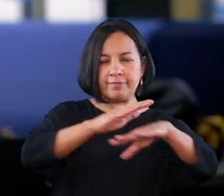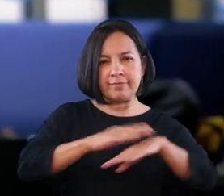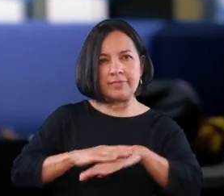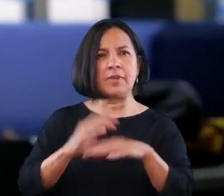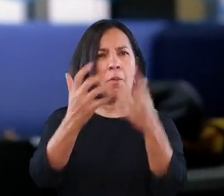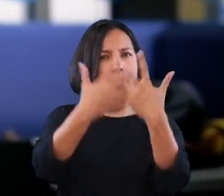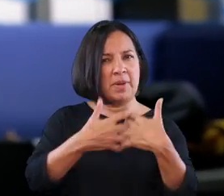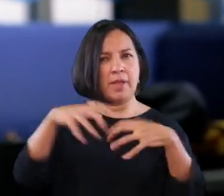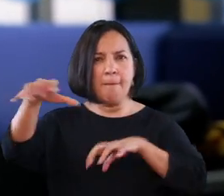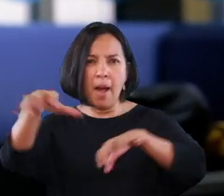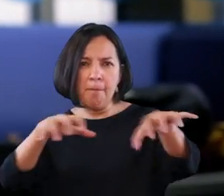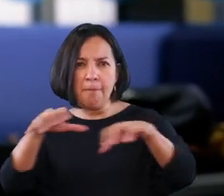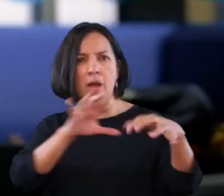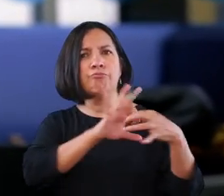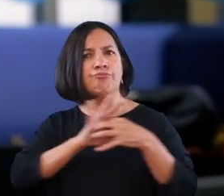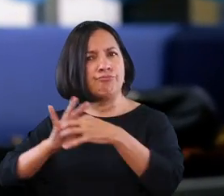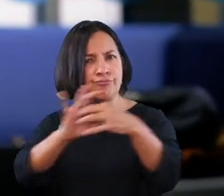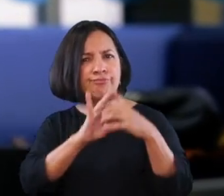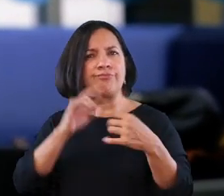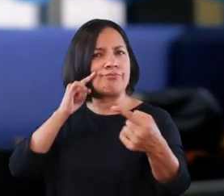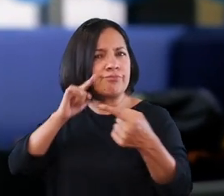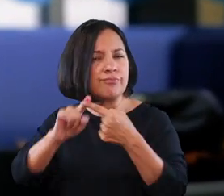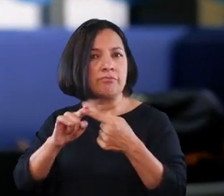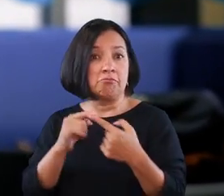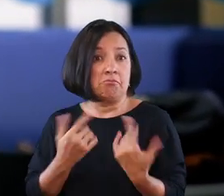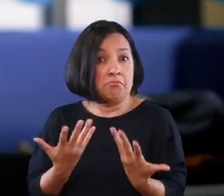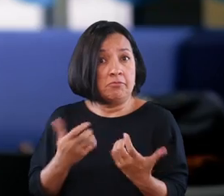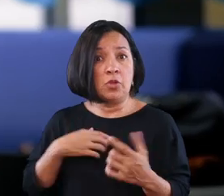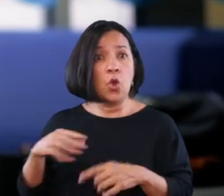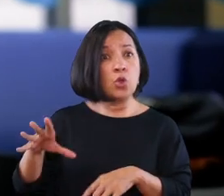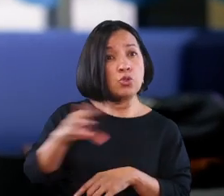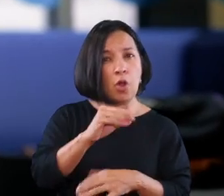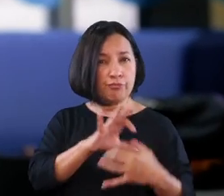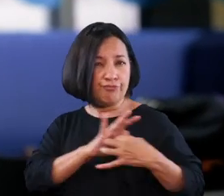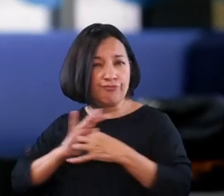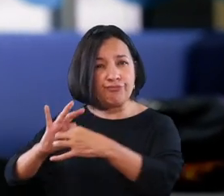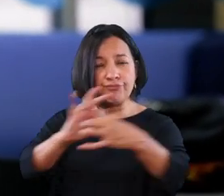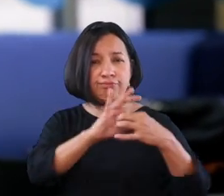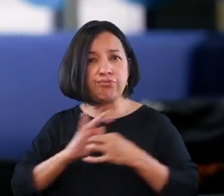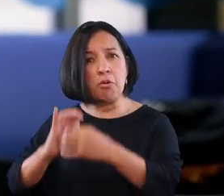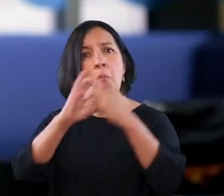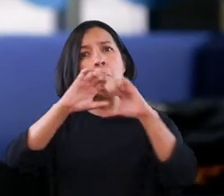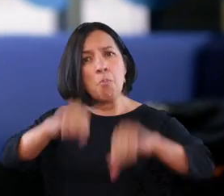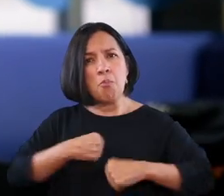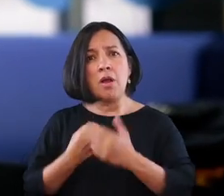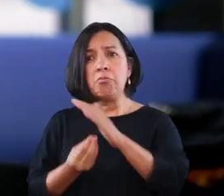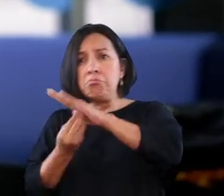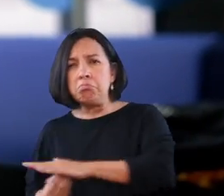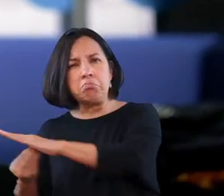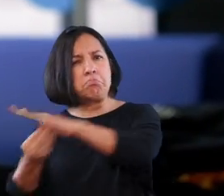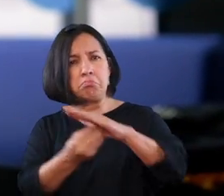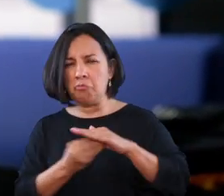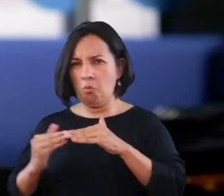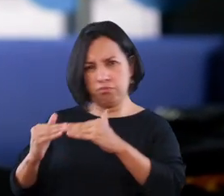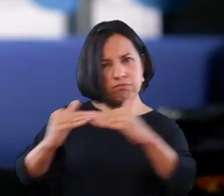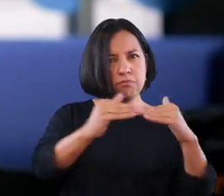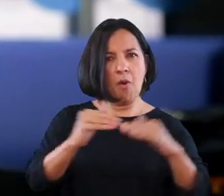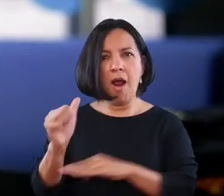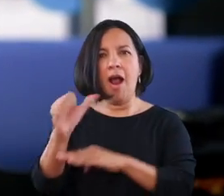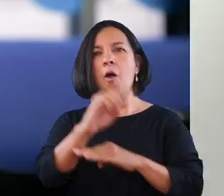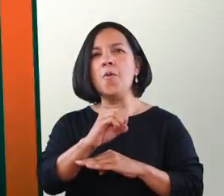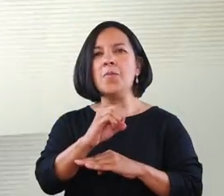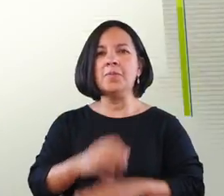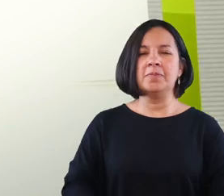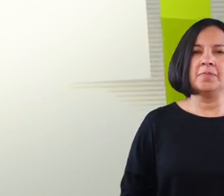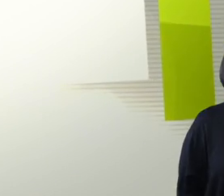Invitamos a todas las empresas a que se unan a este propósito. Si todos nos unimos, contribuiremos con la eliminación de las brechas de